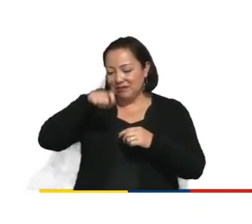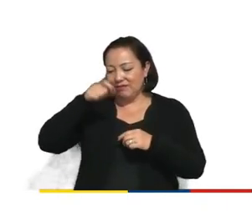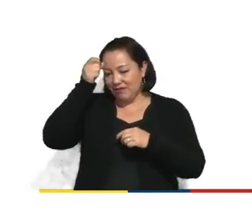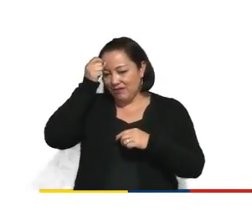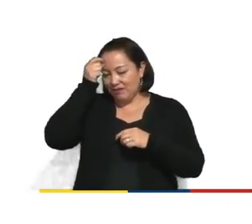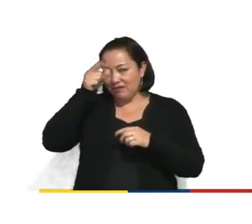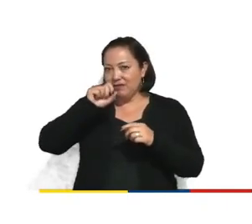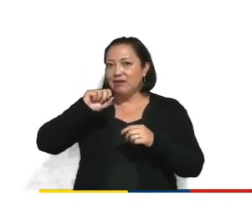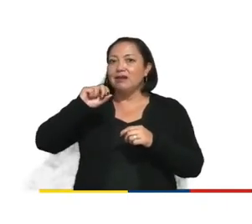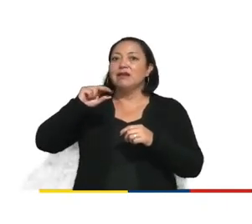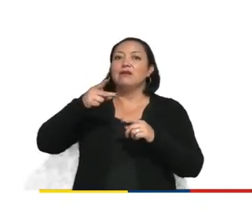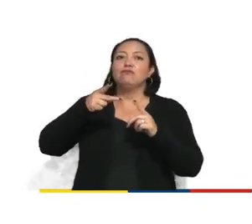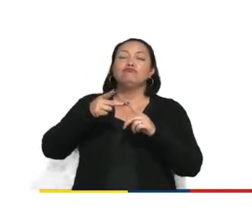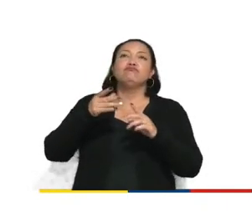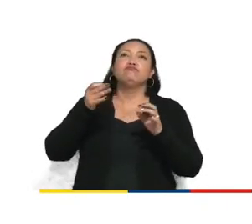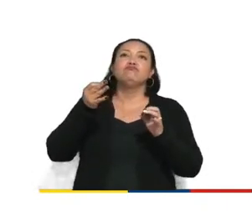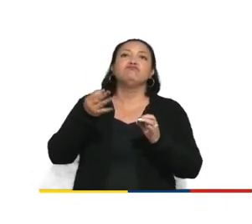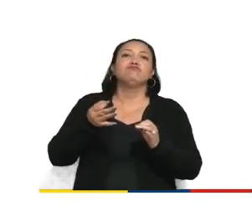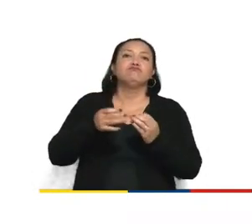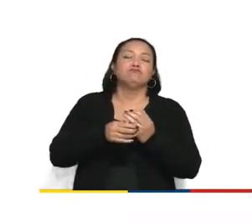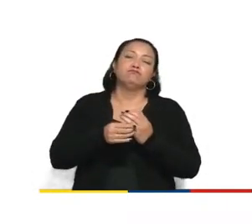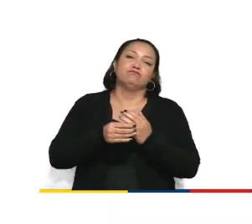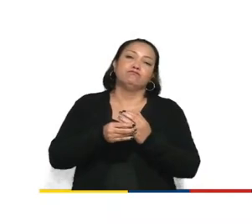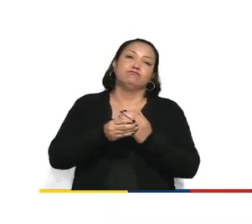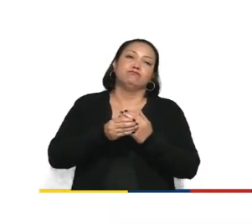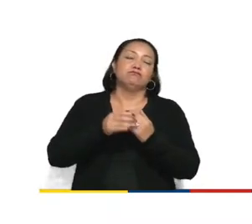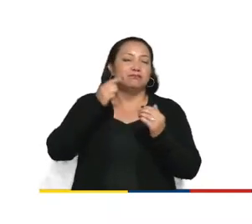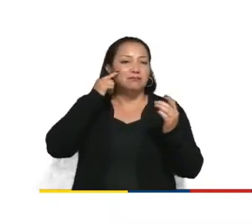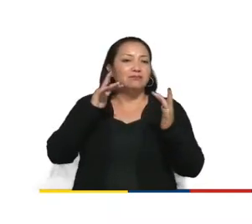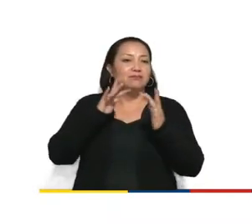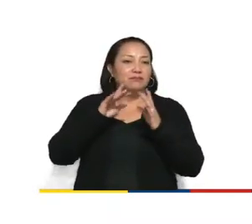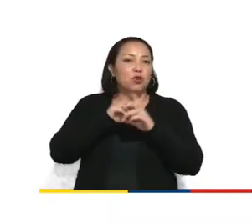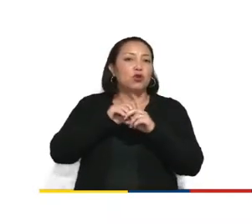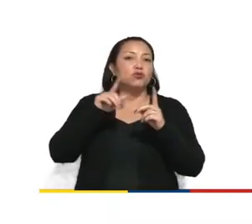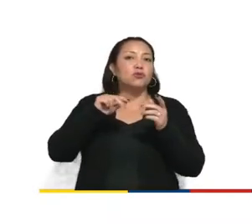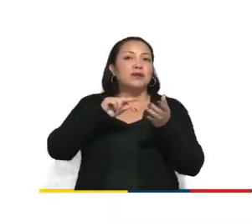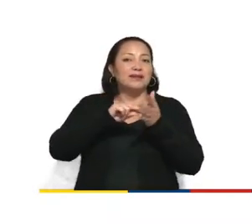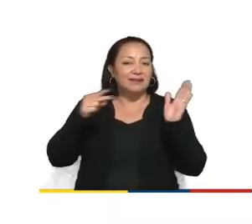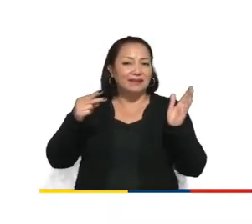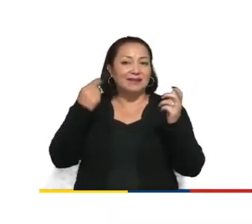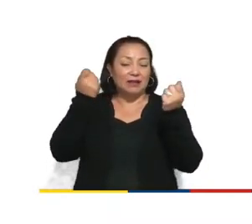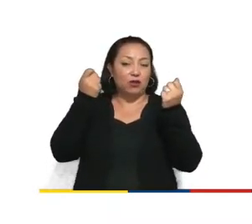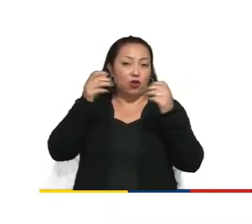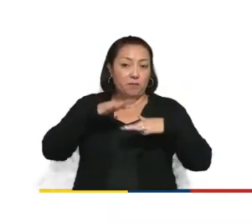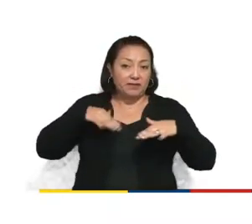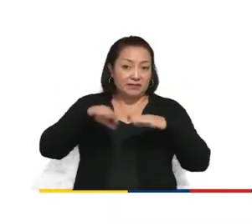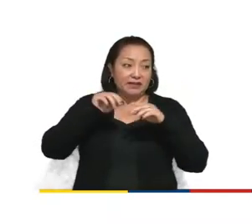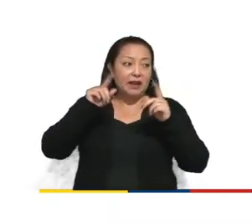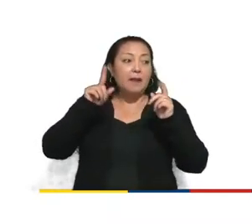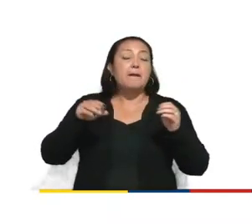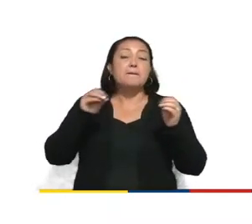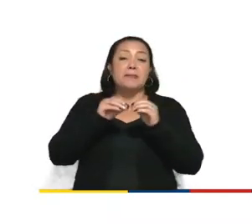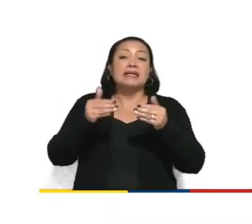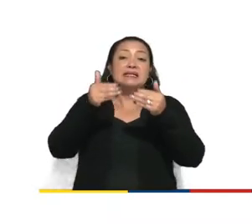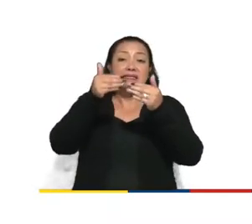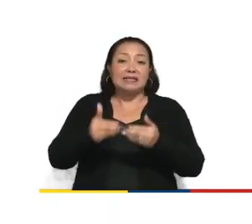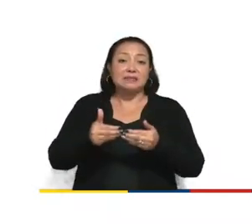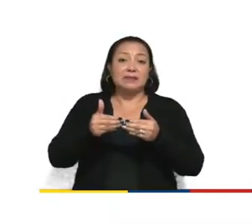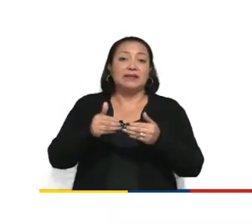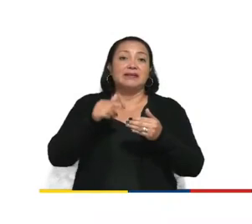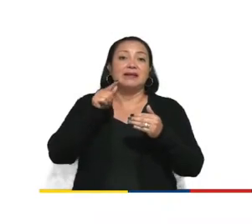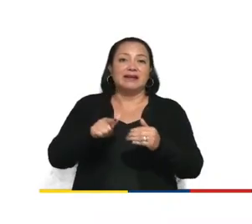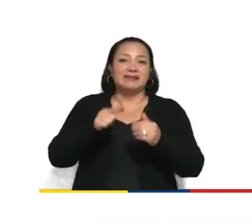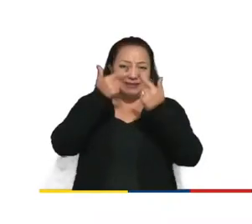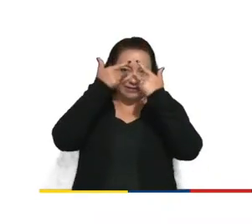segunda parte sería entender la parte técnica y comercial, incluido también las barreras del lenguaje. Un